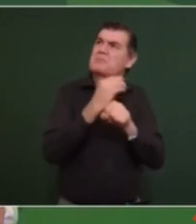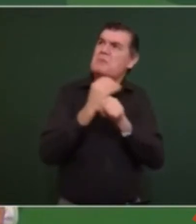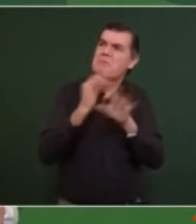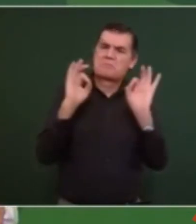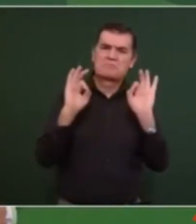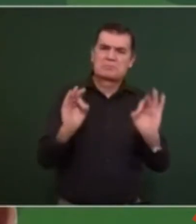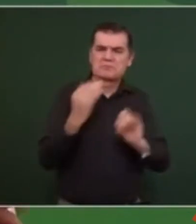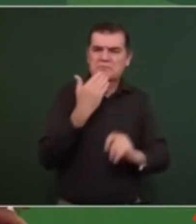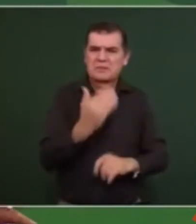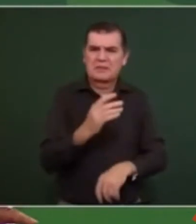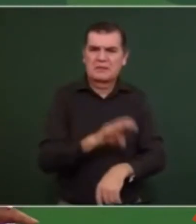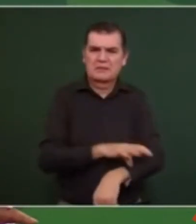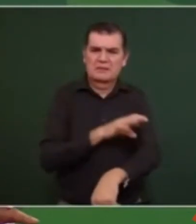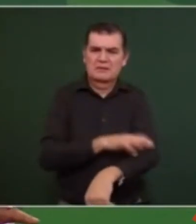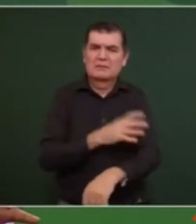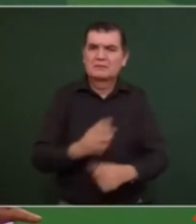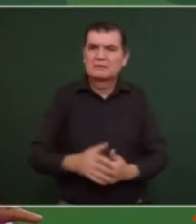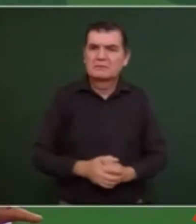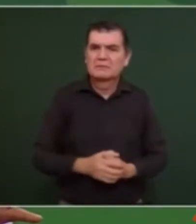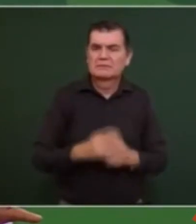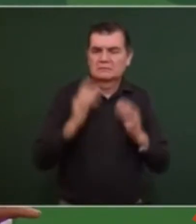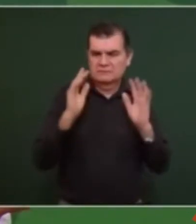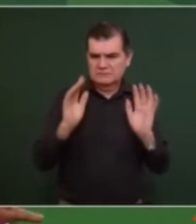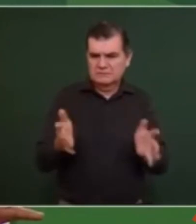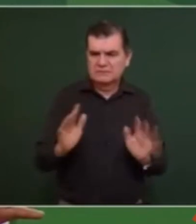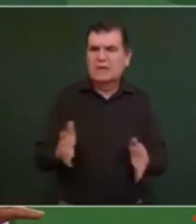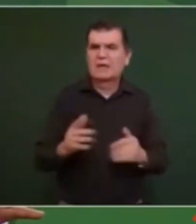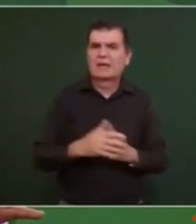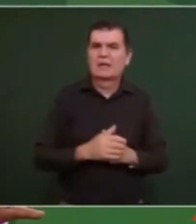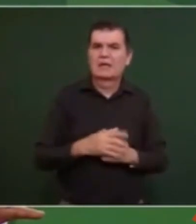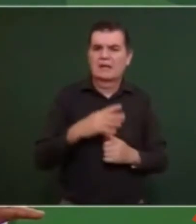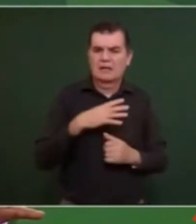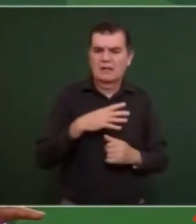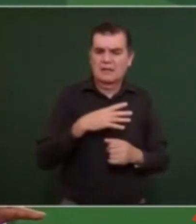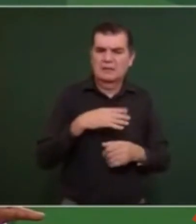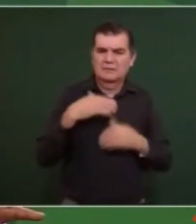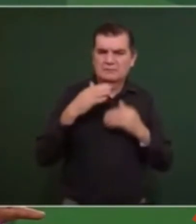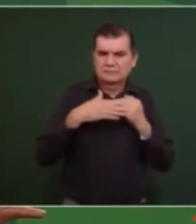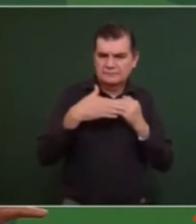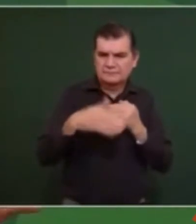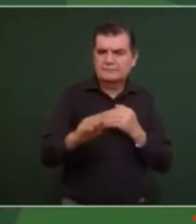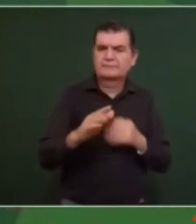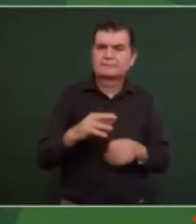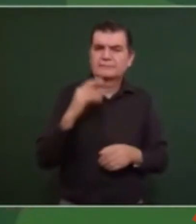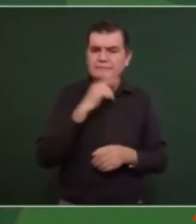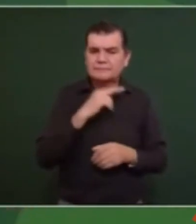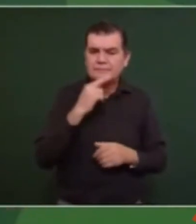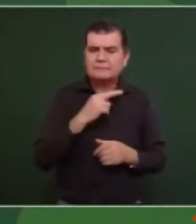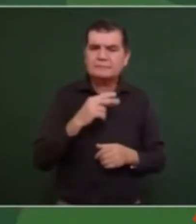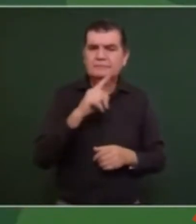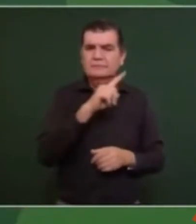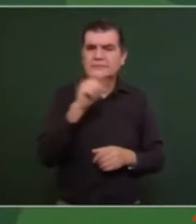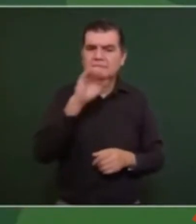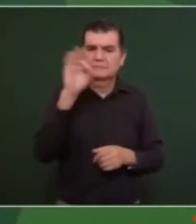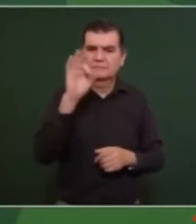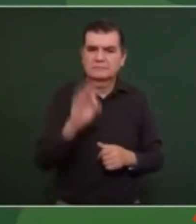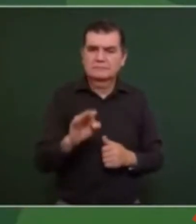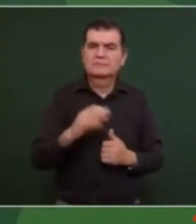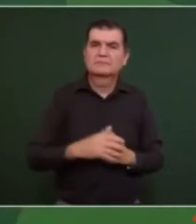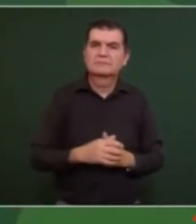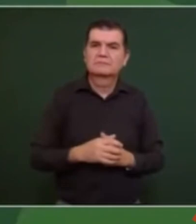y ya se va a tener pronto el 100%